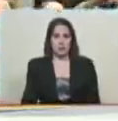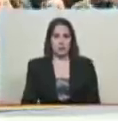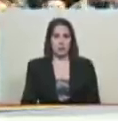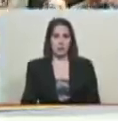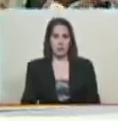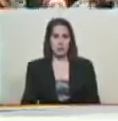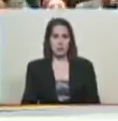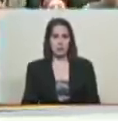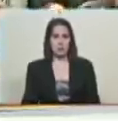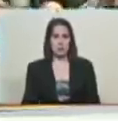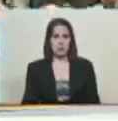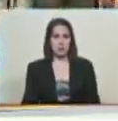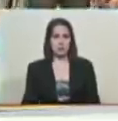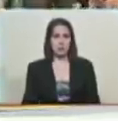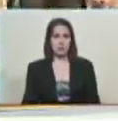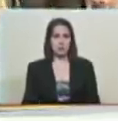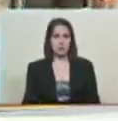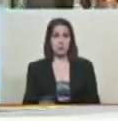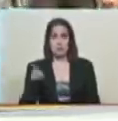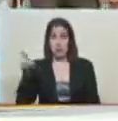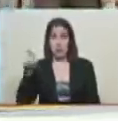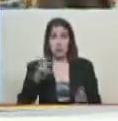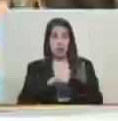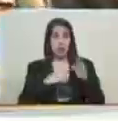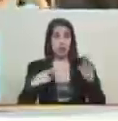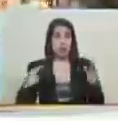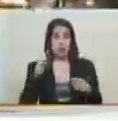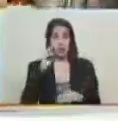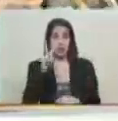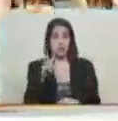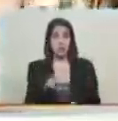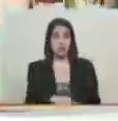recreadores. Vamos a poner los recreadores